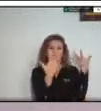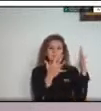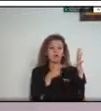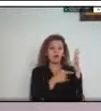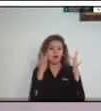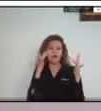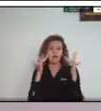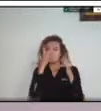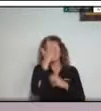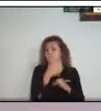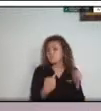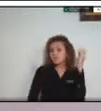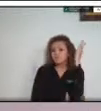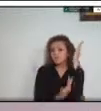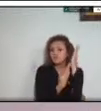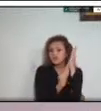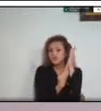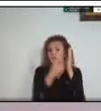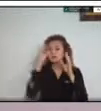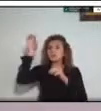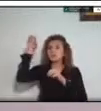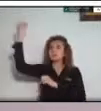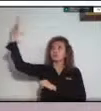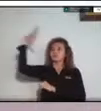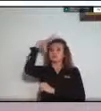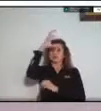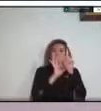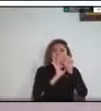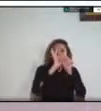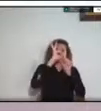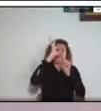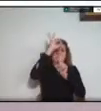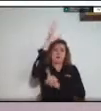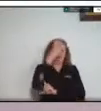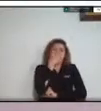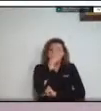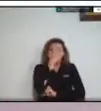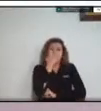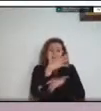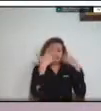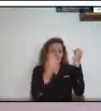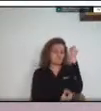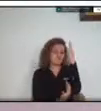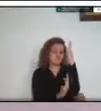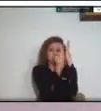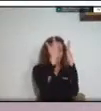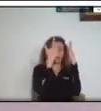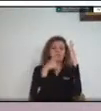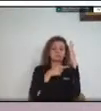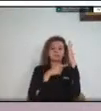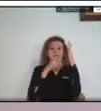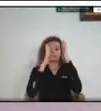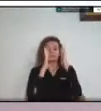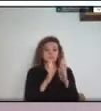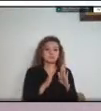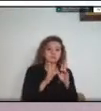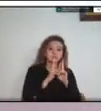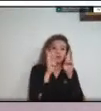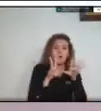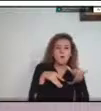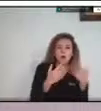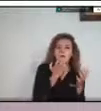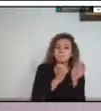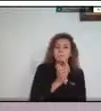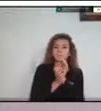y con la actividad antrópica. Por esta razón, la atención de los organismos de respuesta como bomberos, policía o ejército